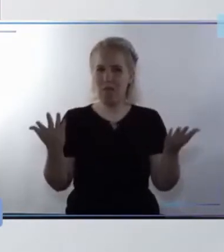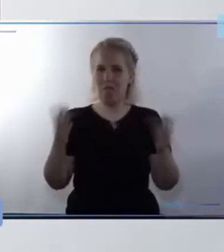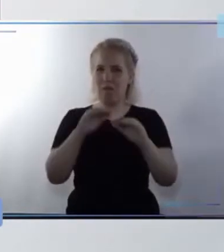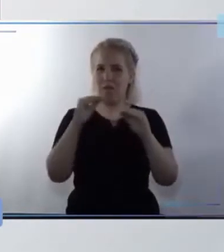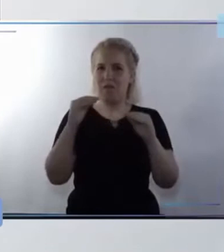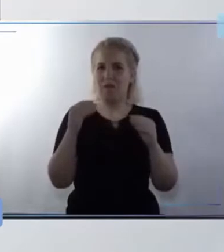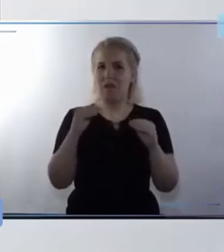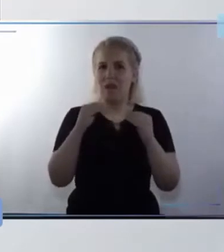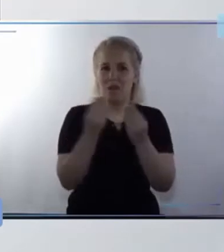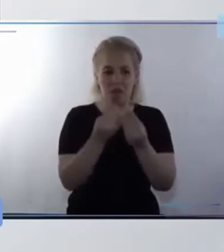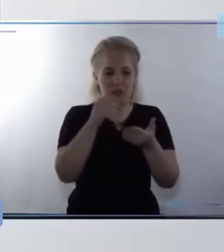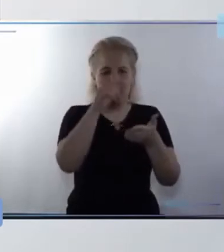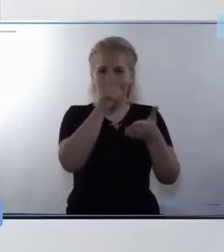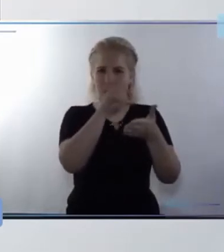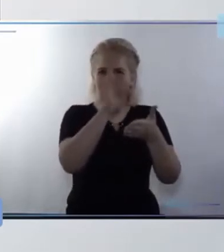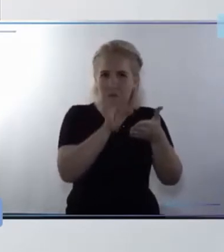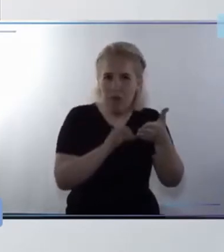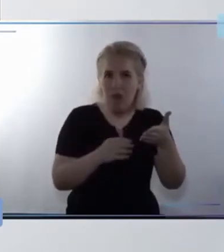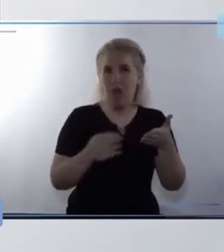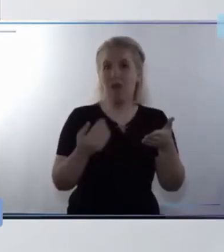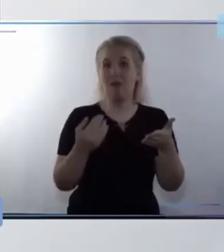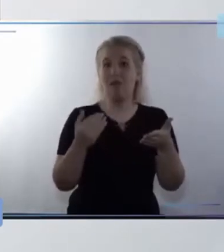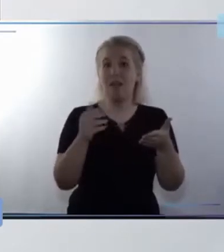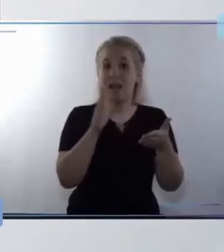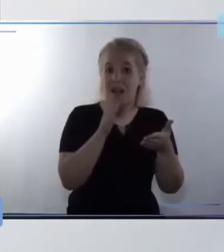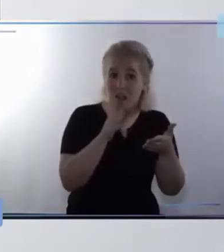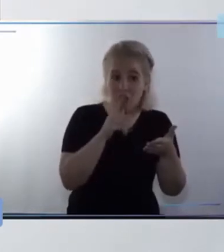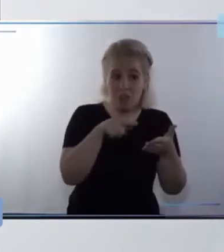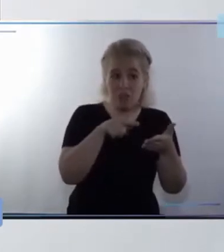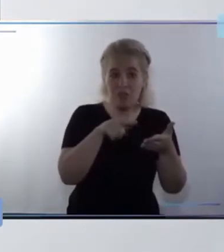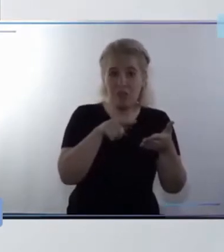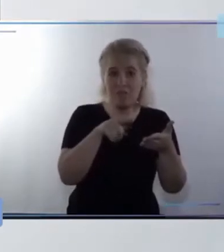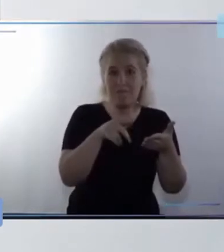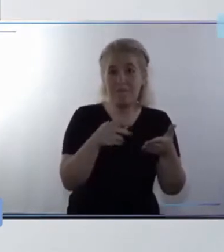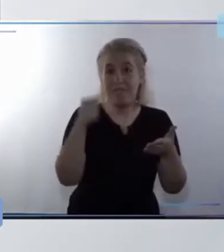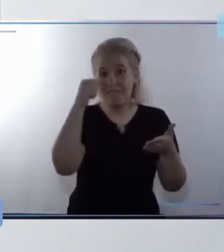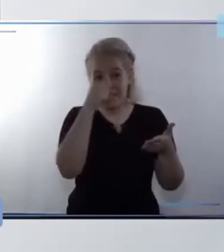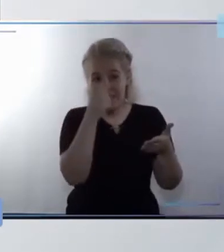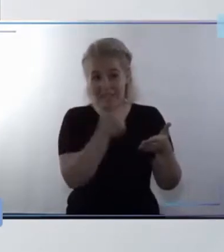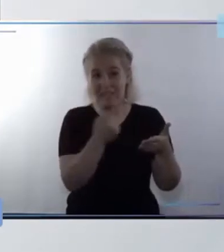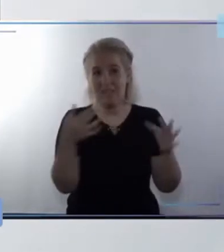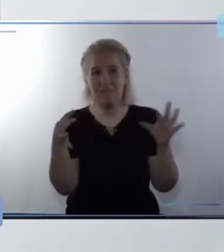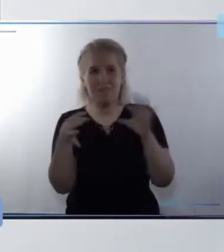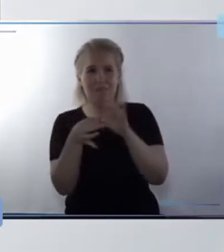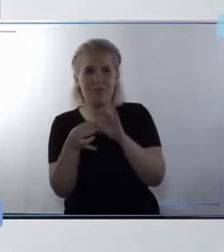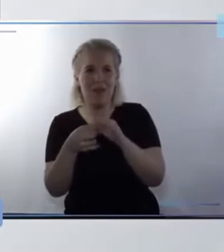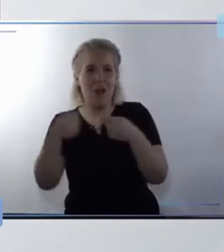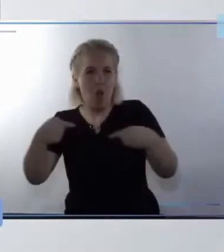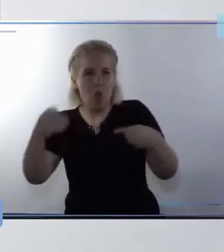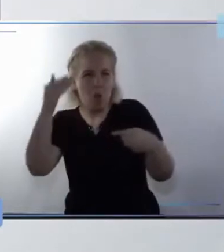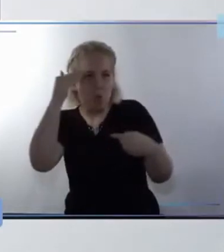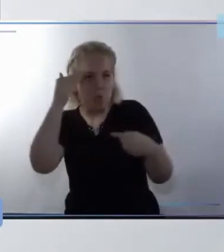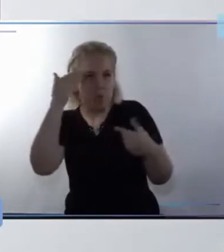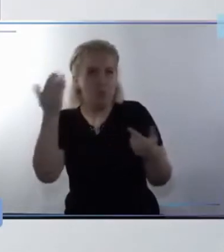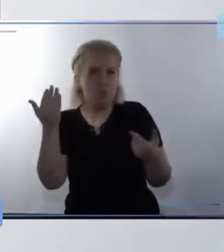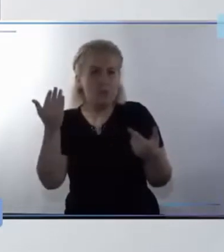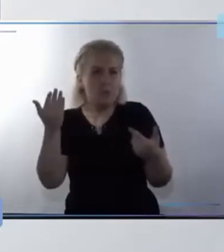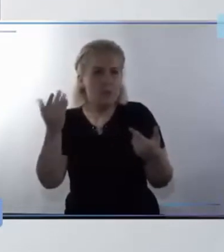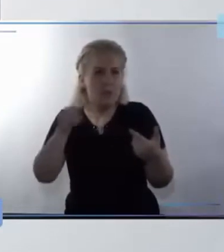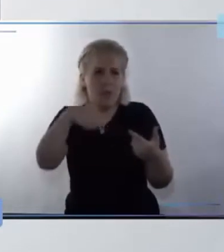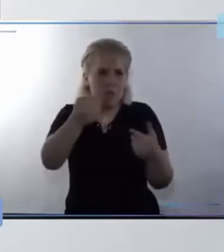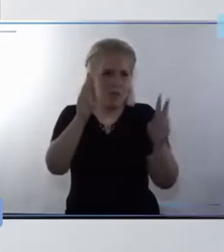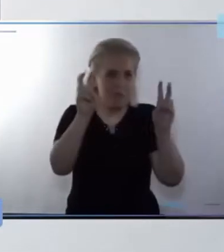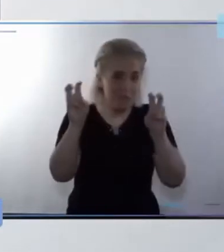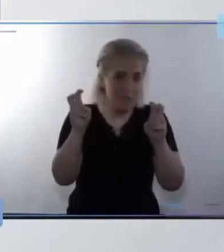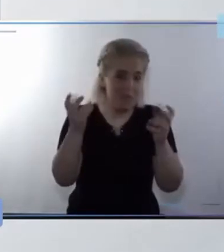indicadores, 7 están vinculados al tema de los bienes culturales, cuando hay otras temáticas